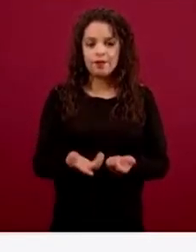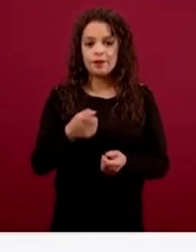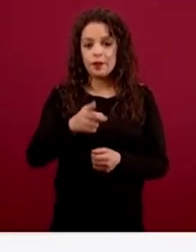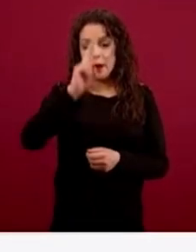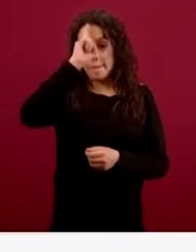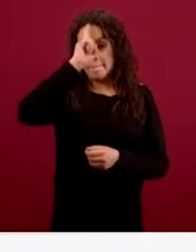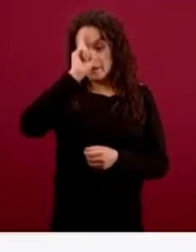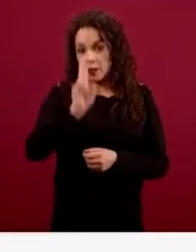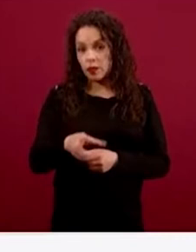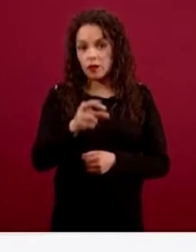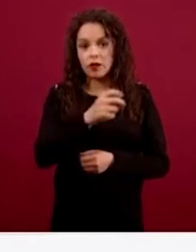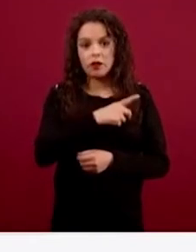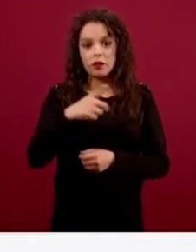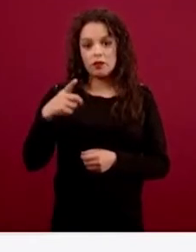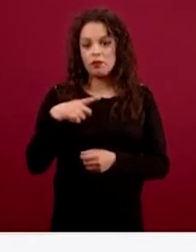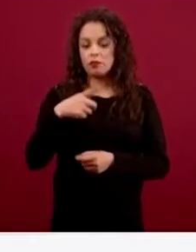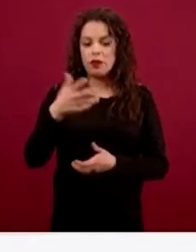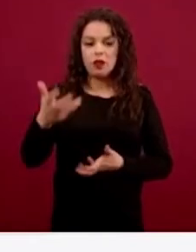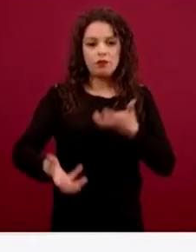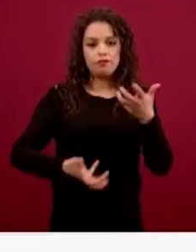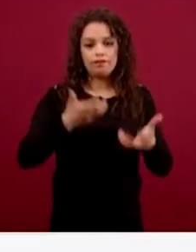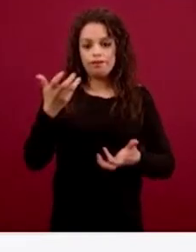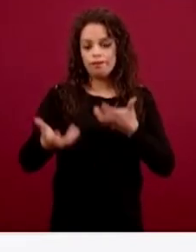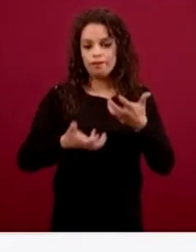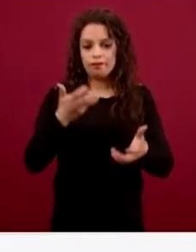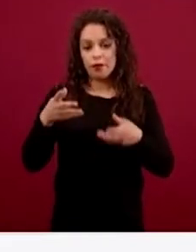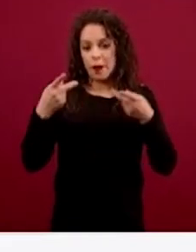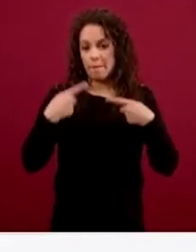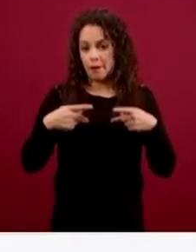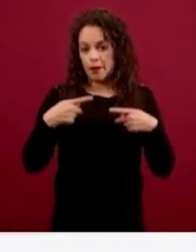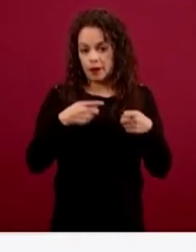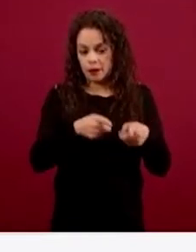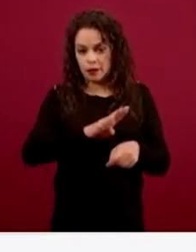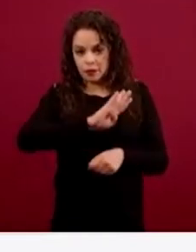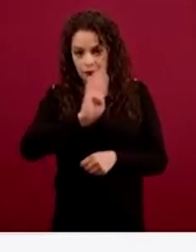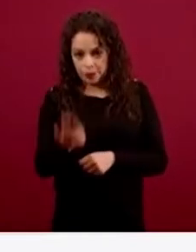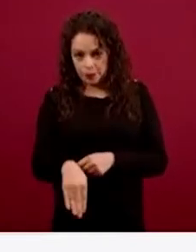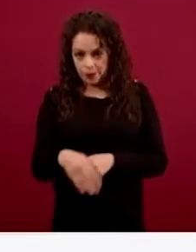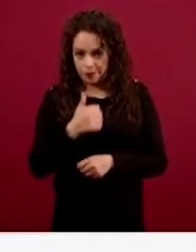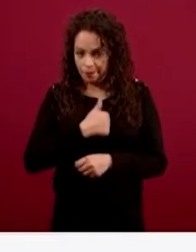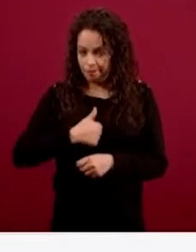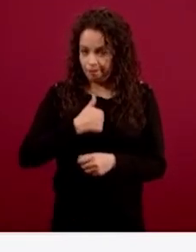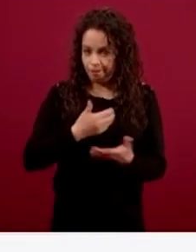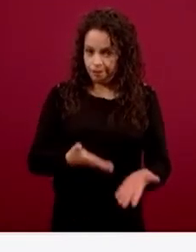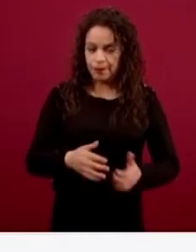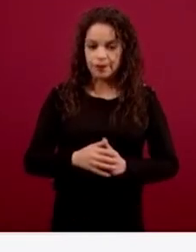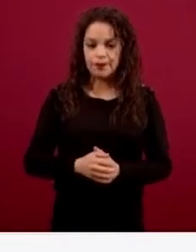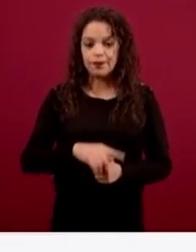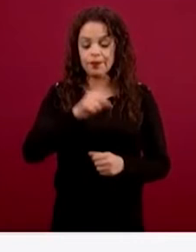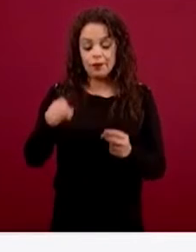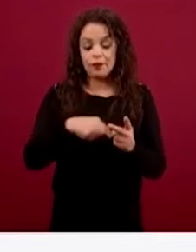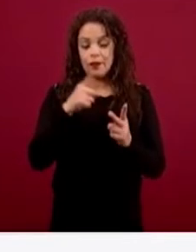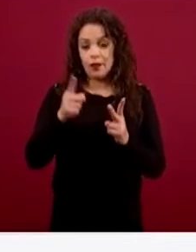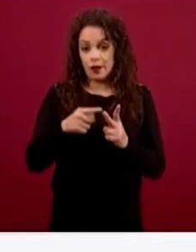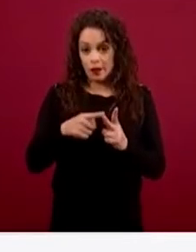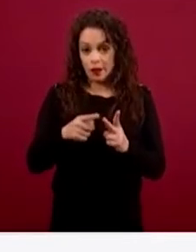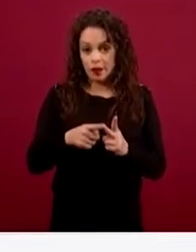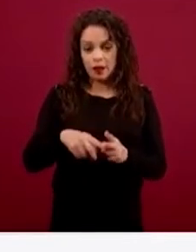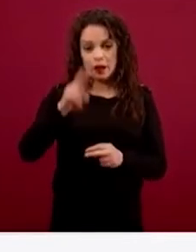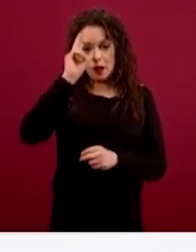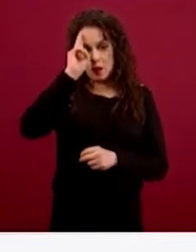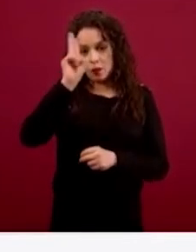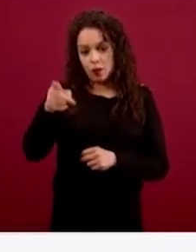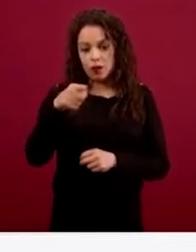incineración de estas personas. En segundo término, también se prohíbe enterrar a las